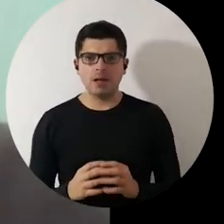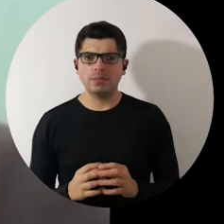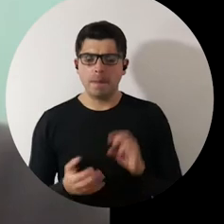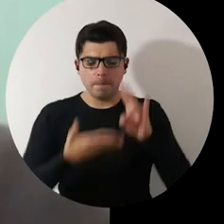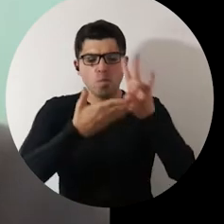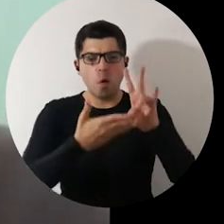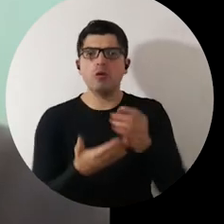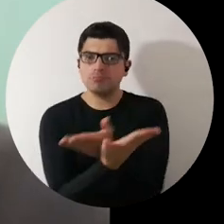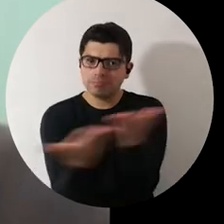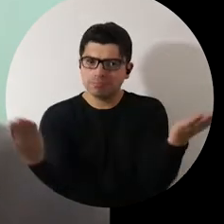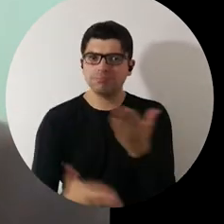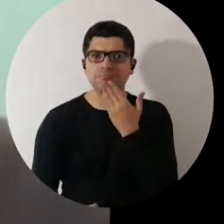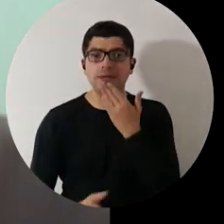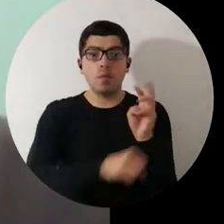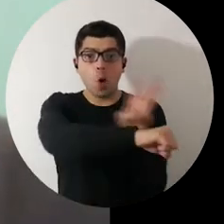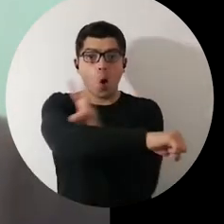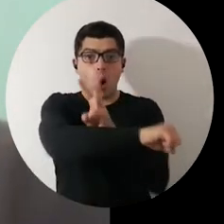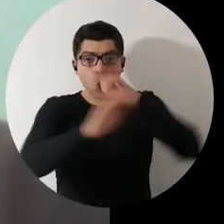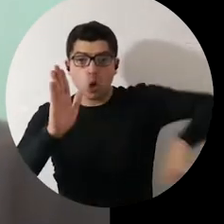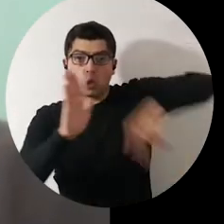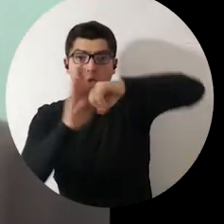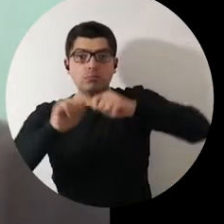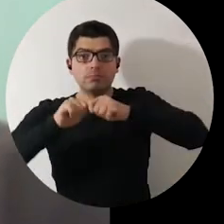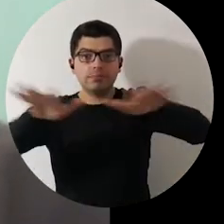es poner el modelo disponible, por ejemplo, en la web,